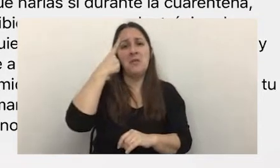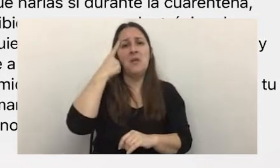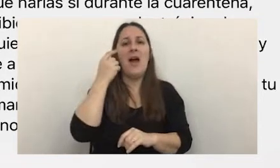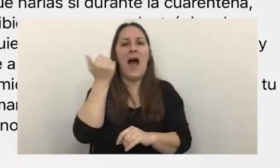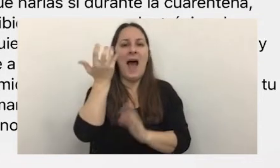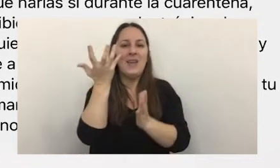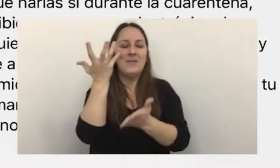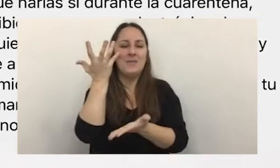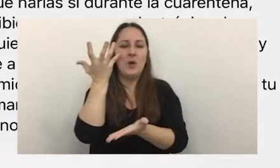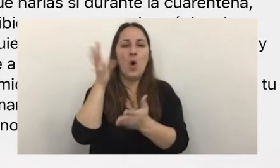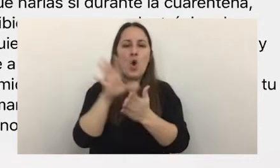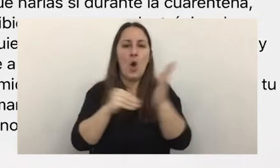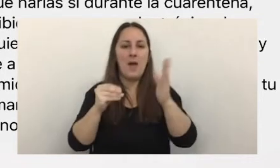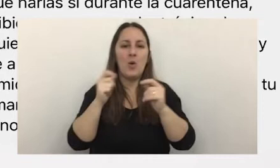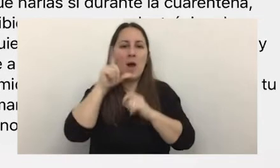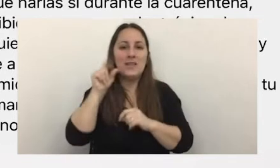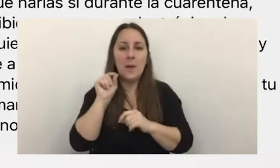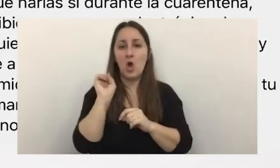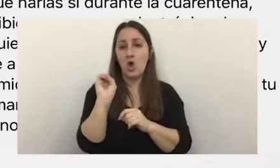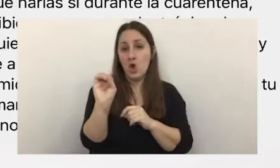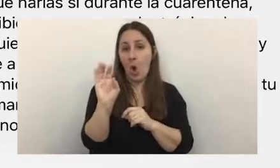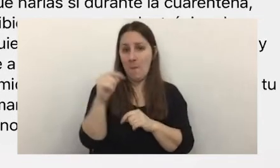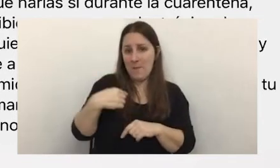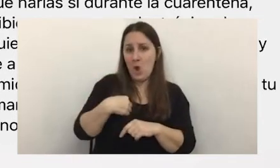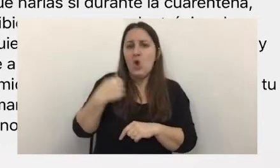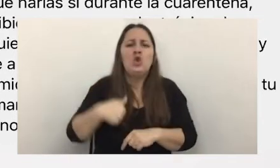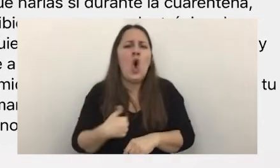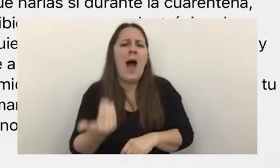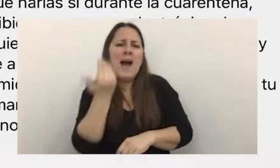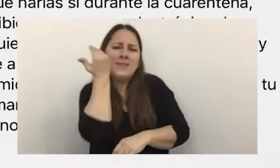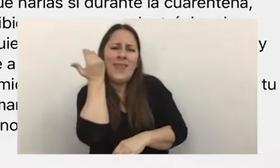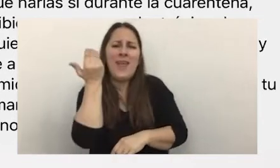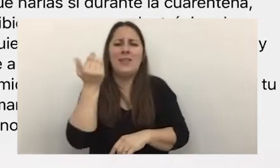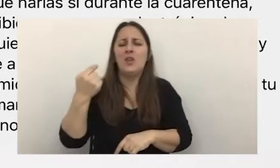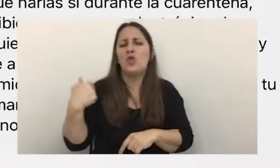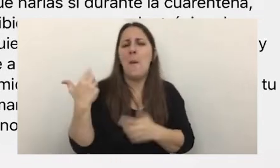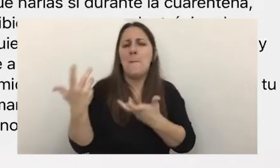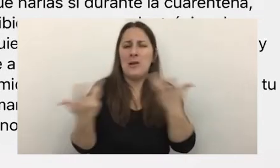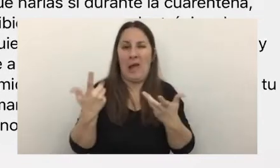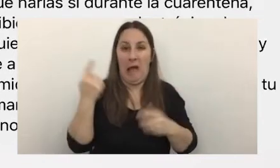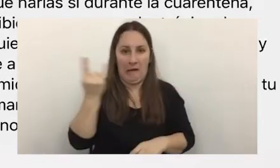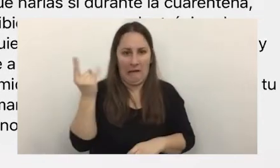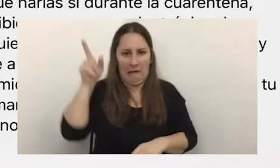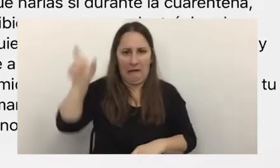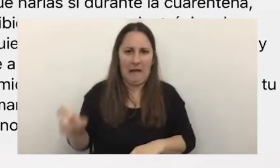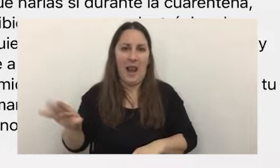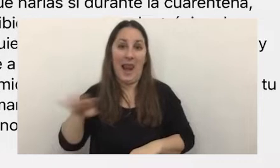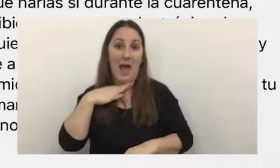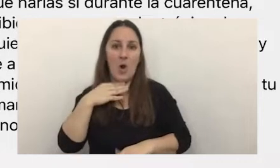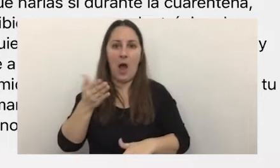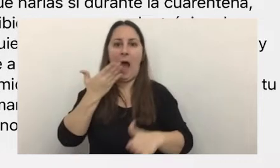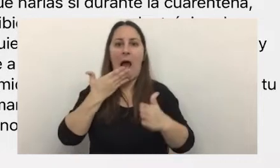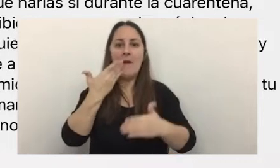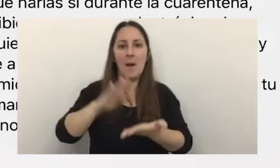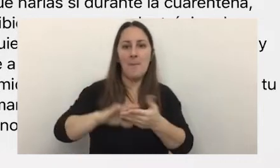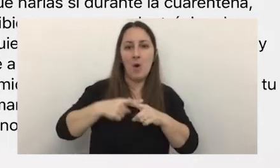Whatsapp les escriban en nombre de ustedes diciéndoles que tuvieron un accidente o que están en la ruta tirados o que tienen que operar a